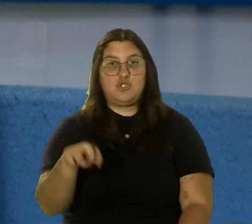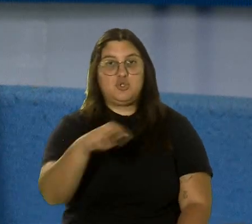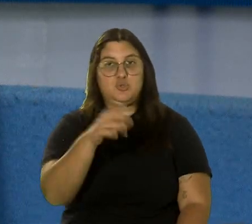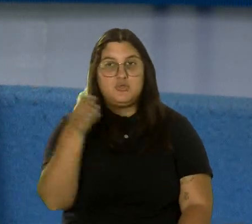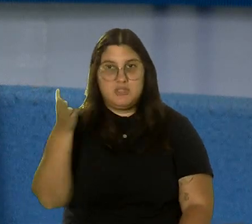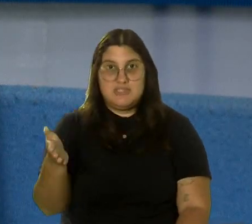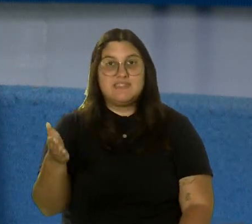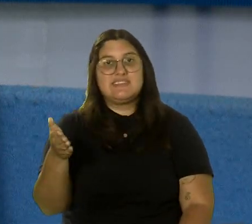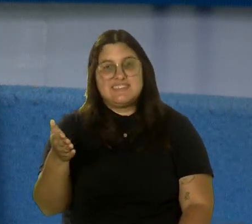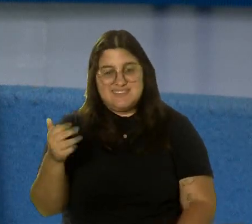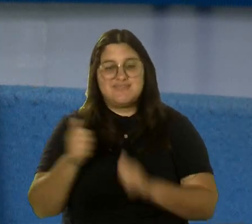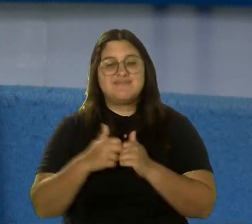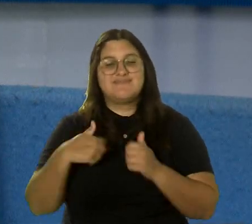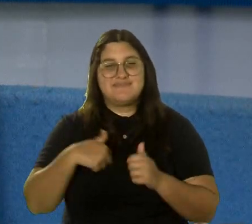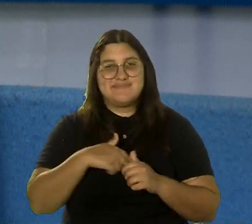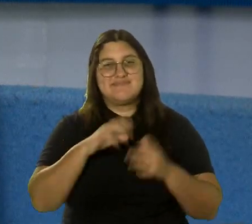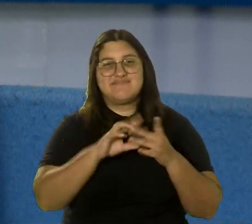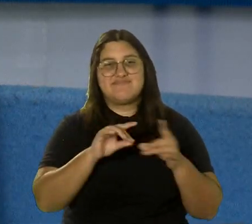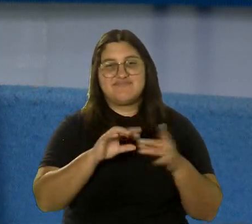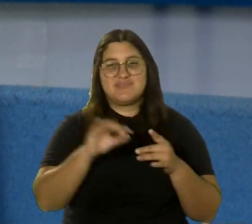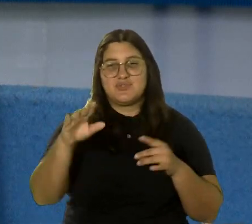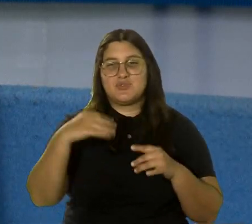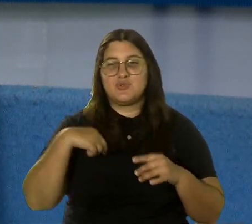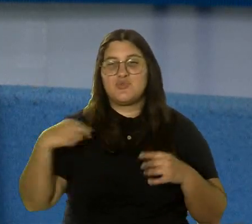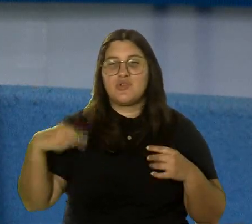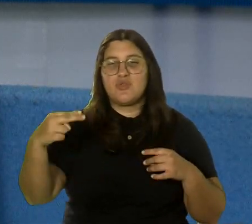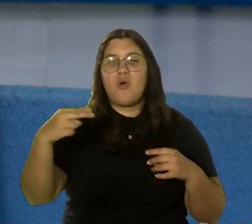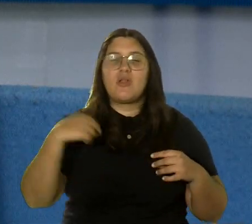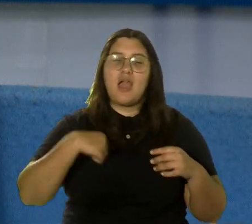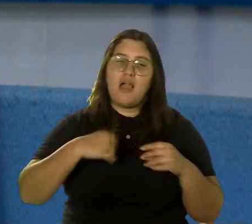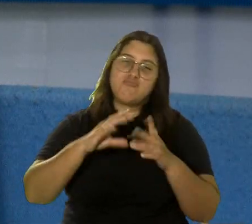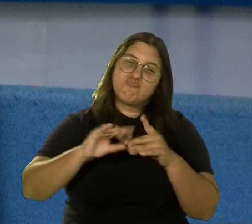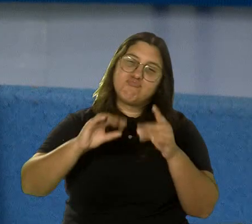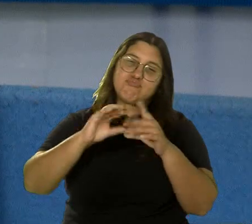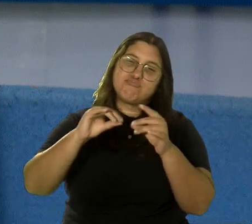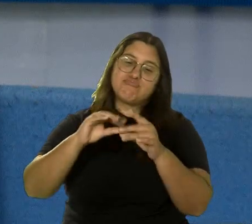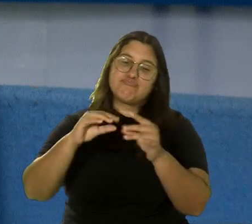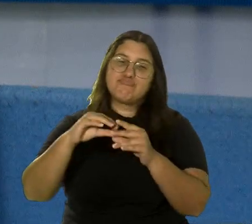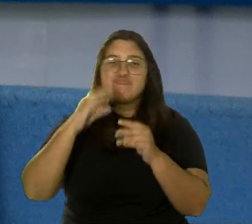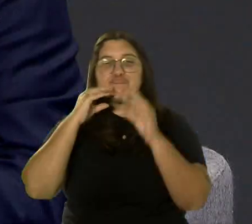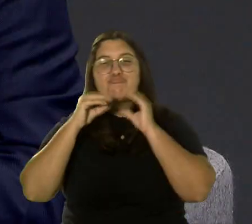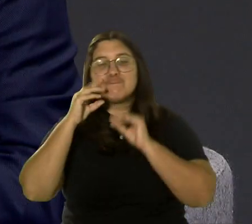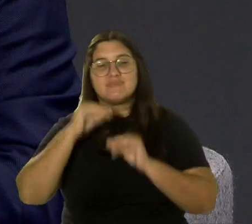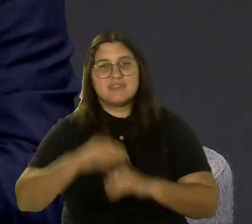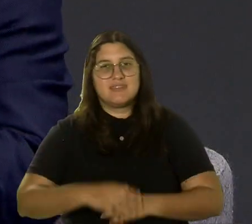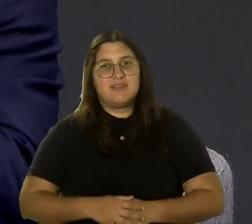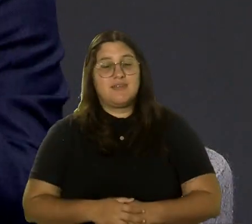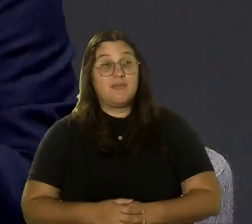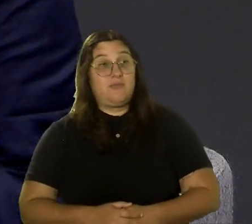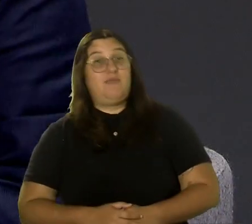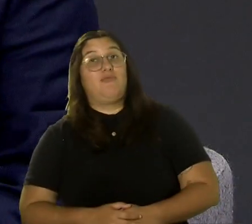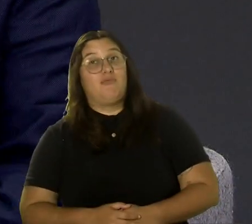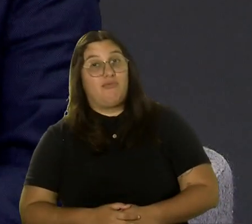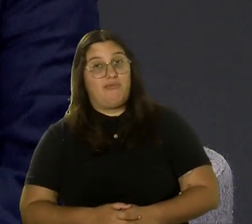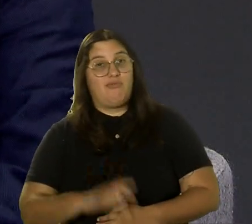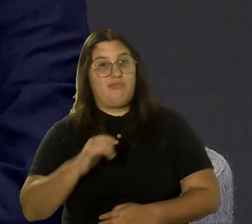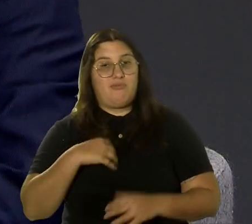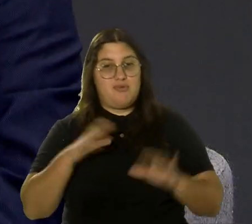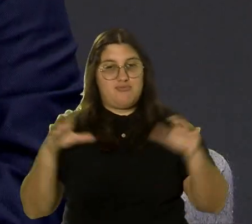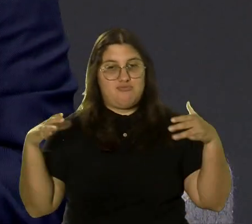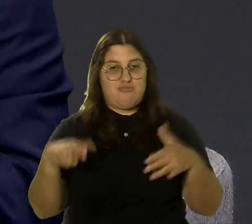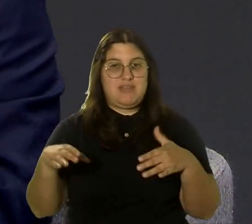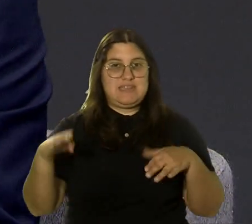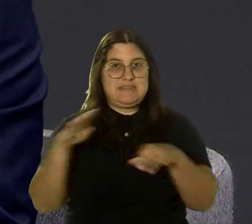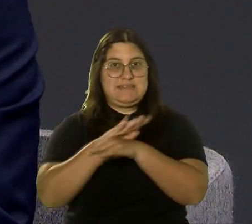allí el primer día dando su historia y abriendo esas oportunidades de exportación. Esto parece como que también un junto de emprendedores, por lo que veo.